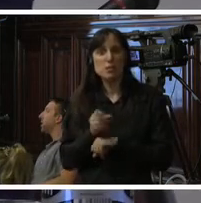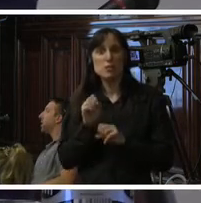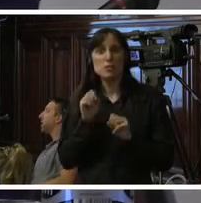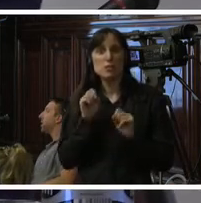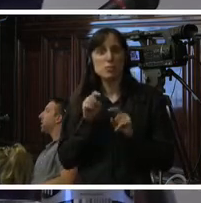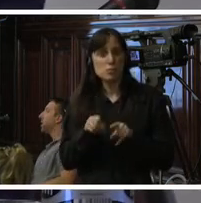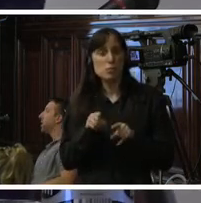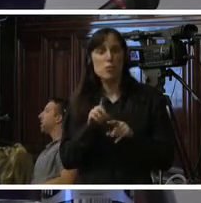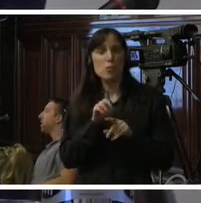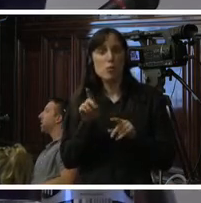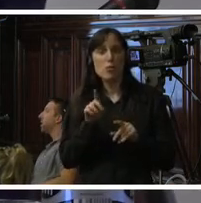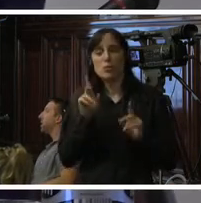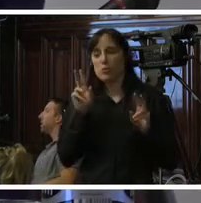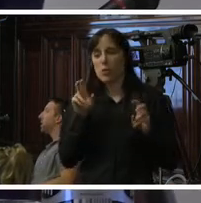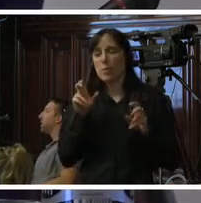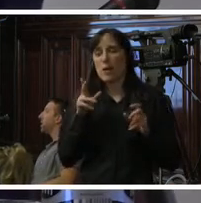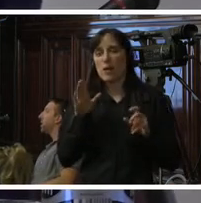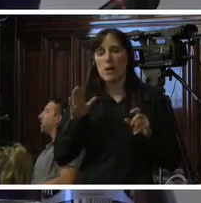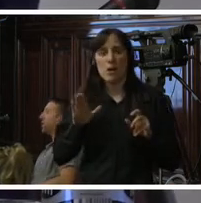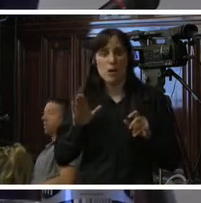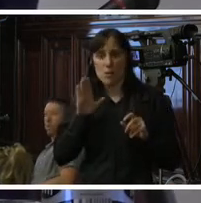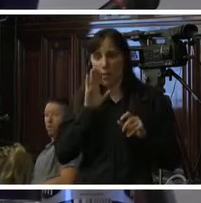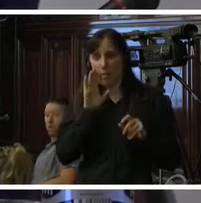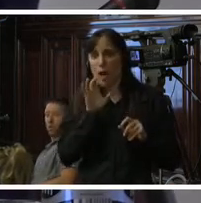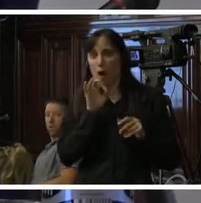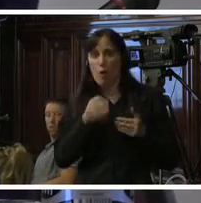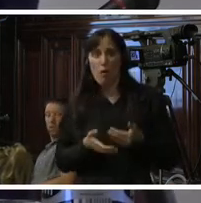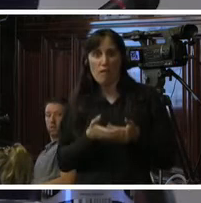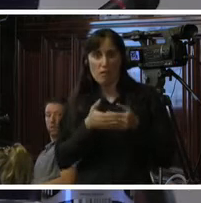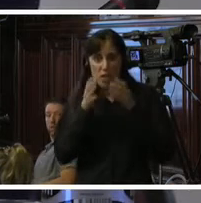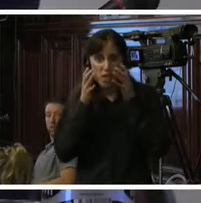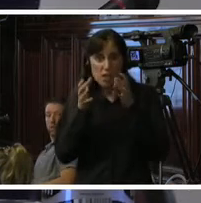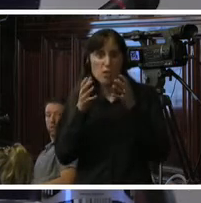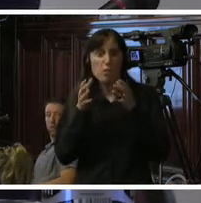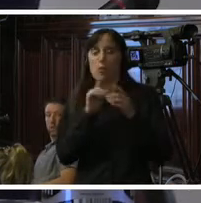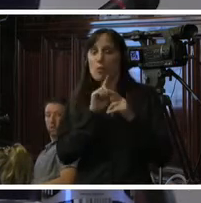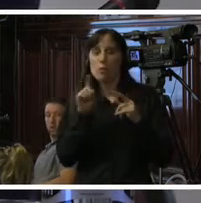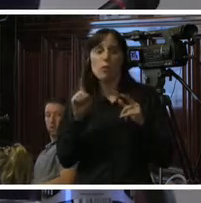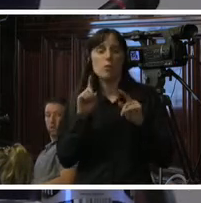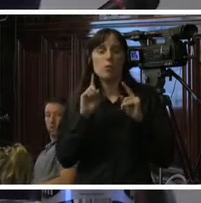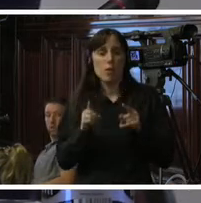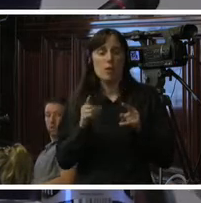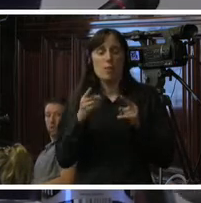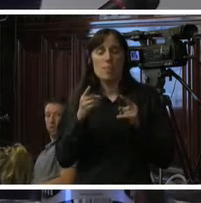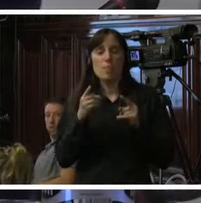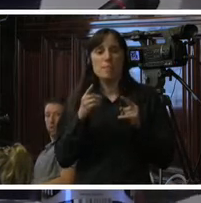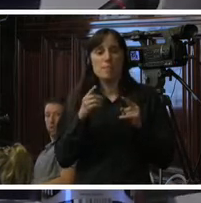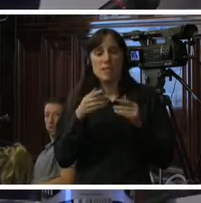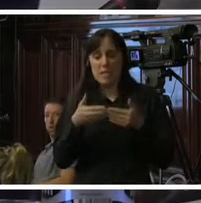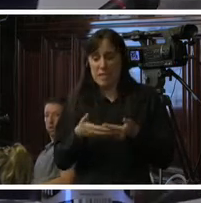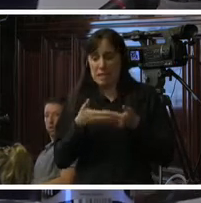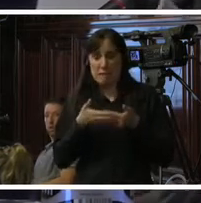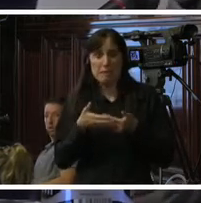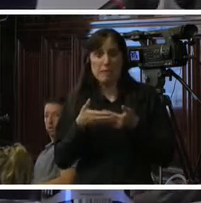pusieran en riesgo la salud de la madre o del feto, sino que era esencialmente la de la posibilidad de que los niños